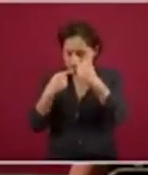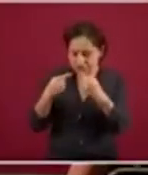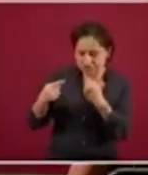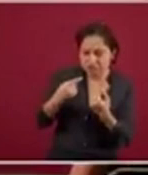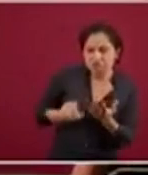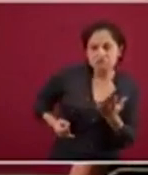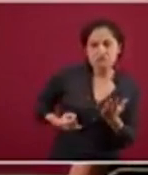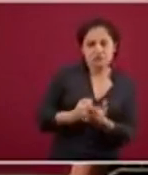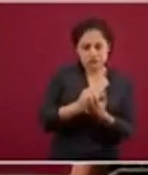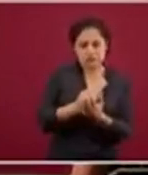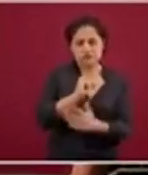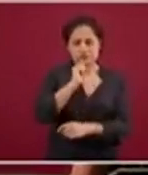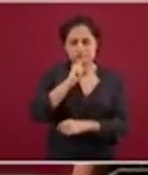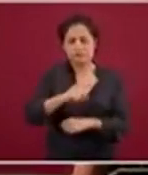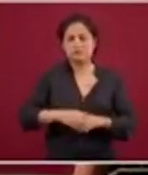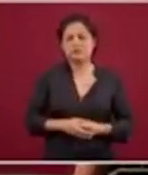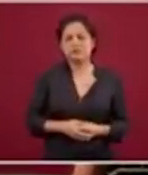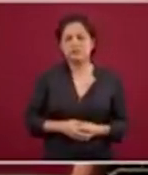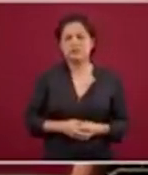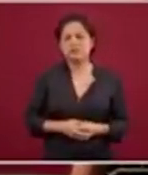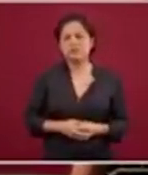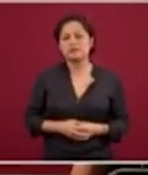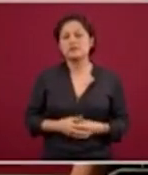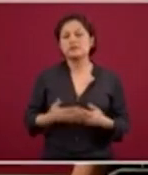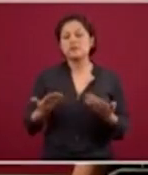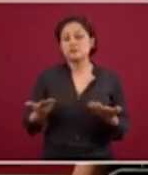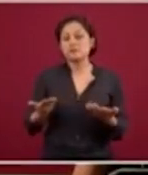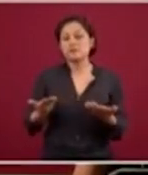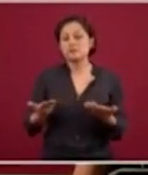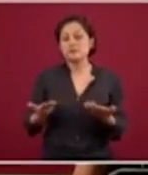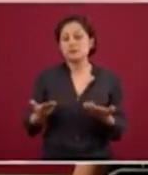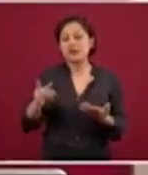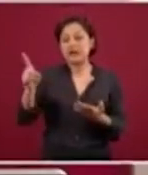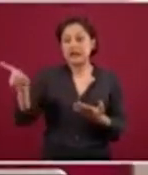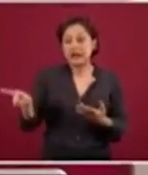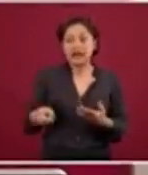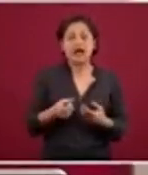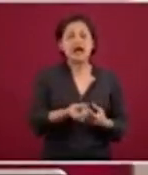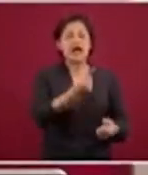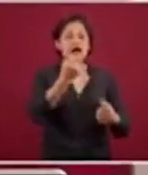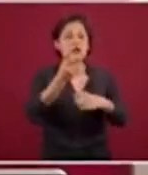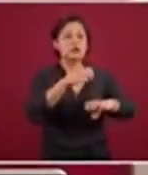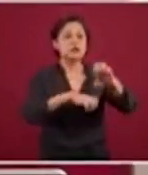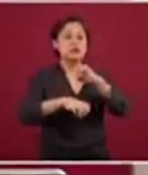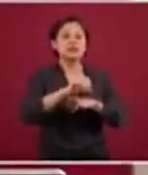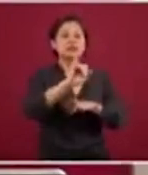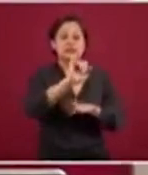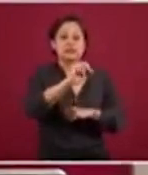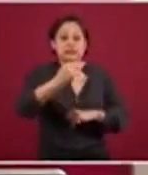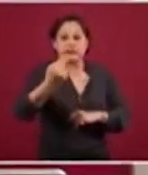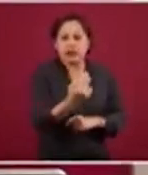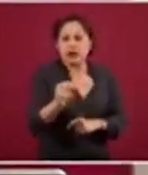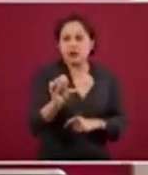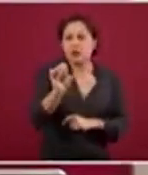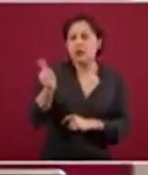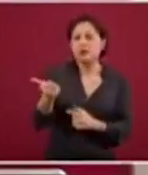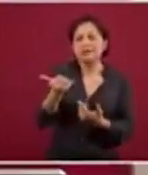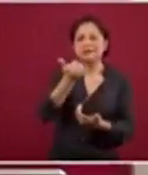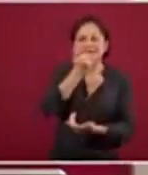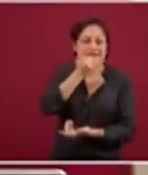Al final del día hay unas que entran en lo esencial y hay otras que no entran en lo esencial y es comprensible que